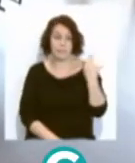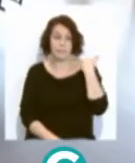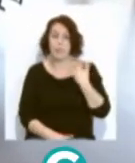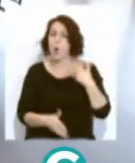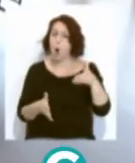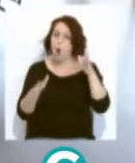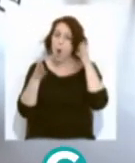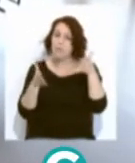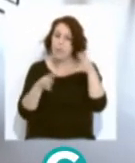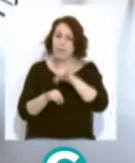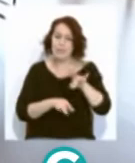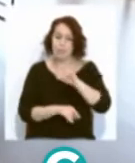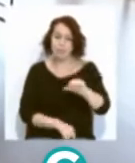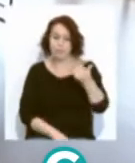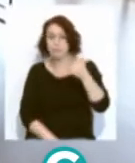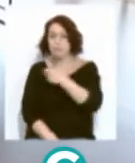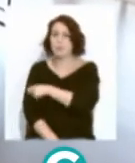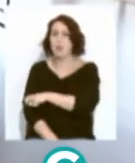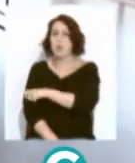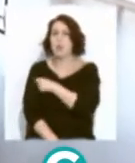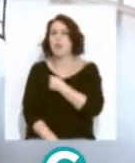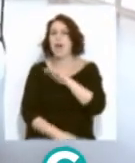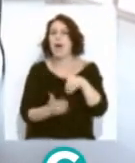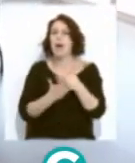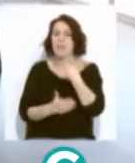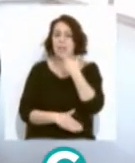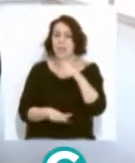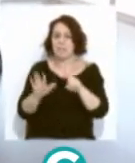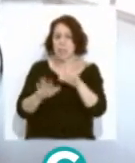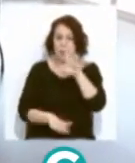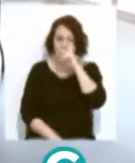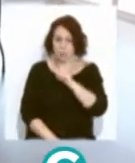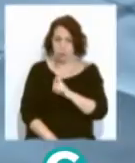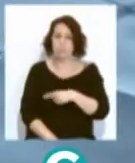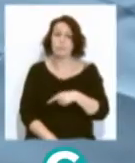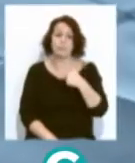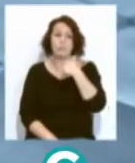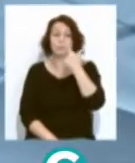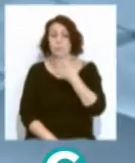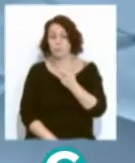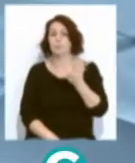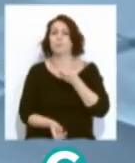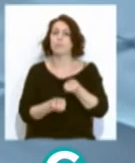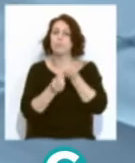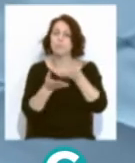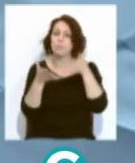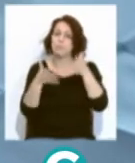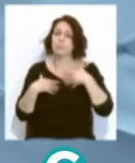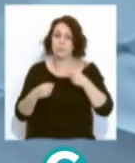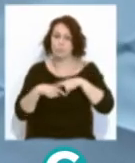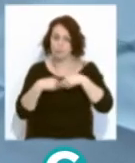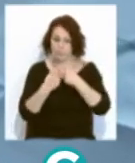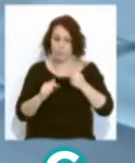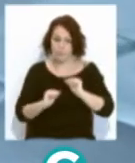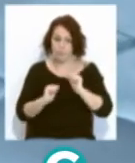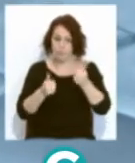Consejo Interterritorial, las dosis se administrarán hasta los 65 años. Así, según ha informado la Consejería de Salud y Familias, se